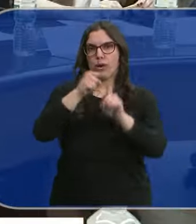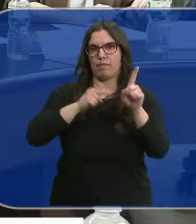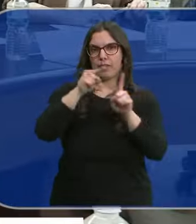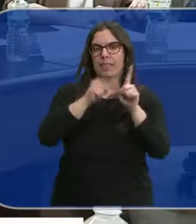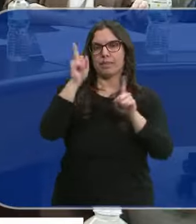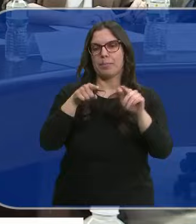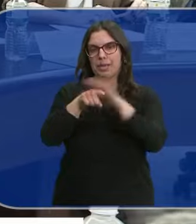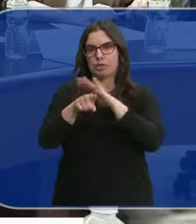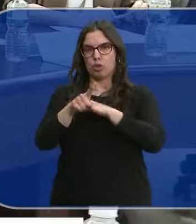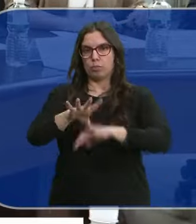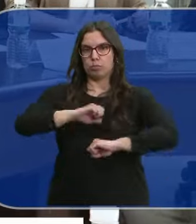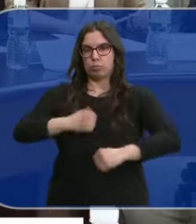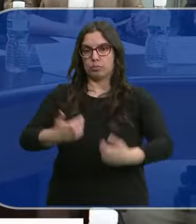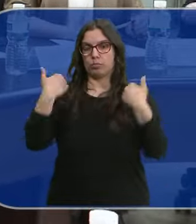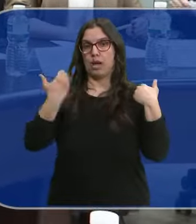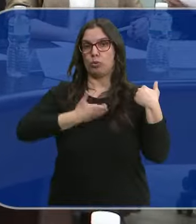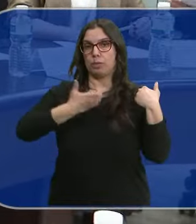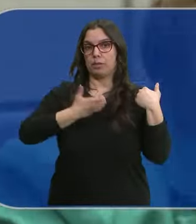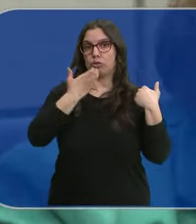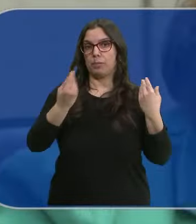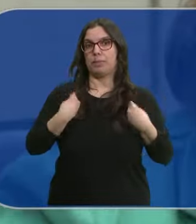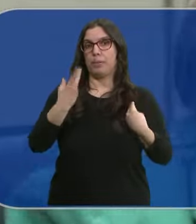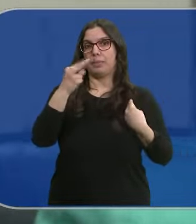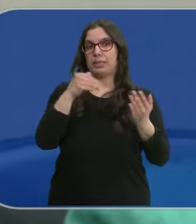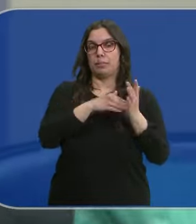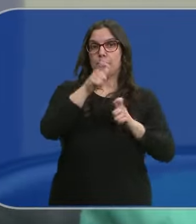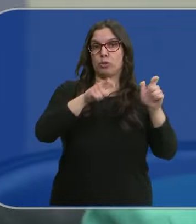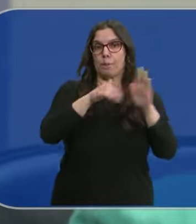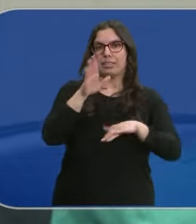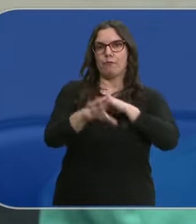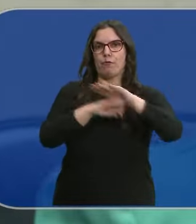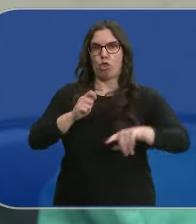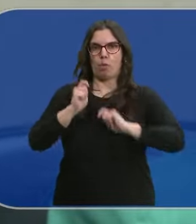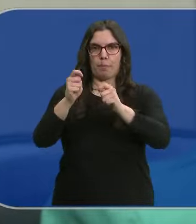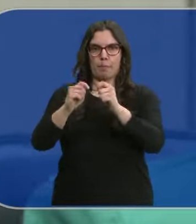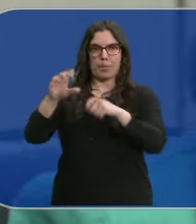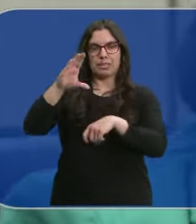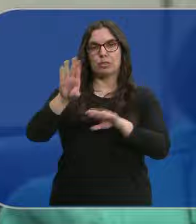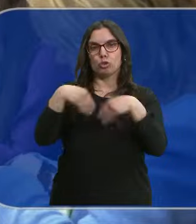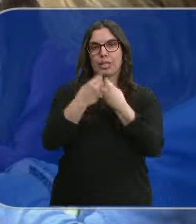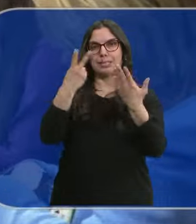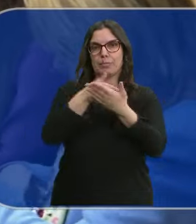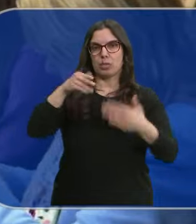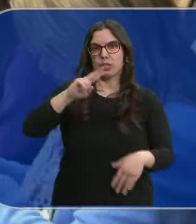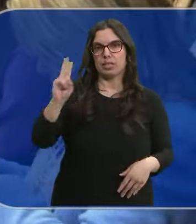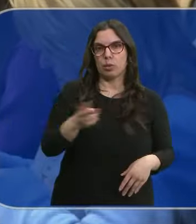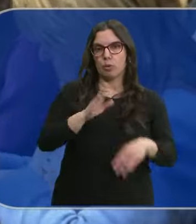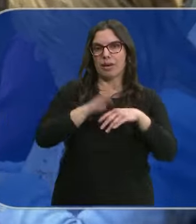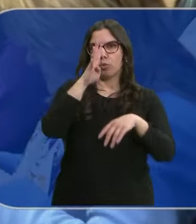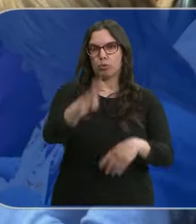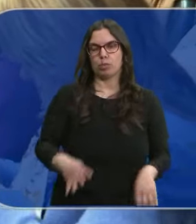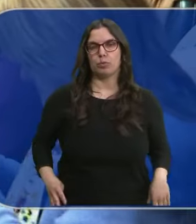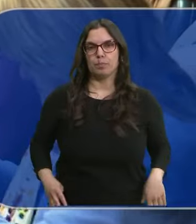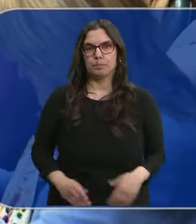gestión por parte de ayuntamientos de más de 20.000 habitantes y diputaciones de más fondos. Contarán con 7 millones de euros en cuatro años.